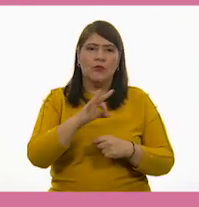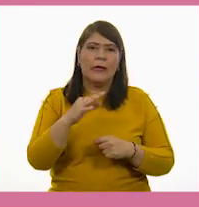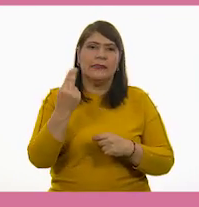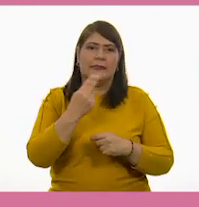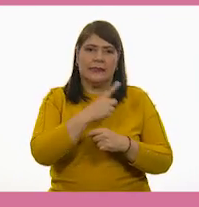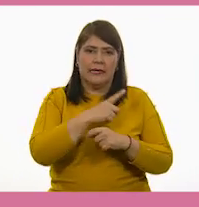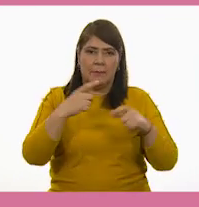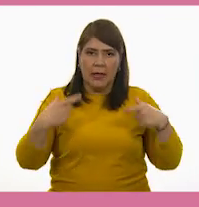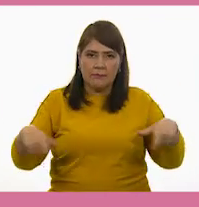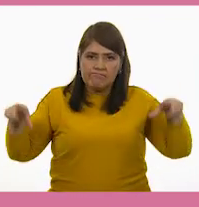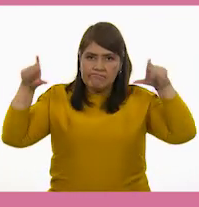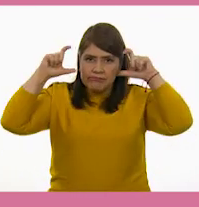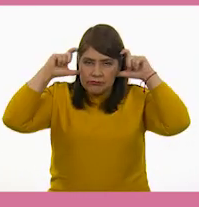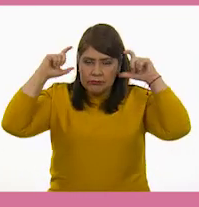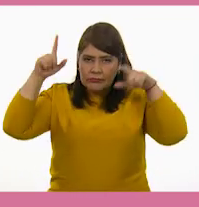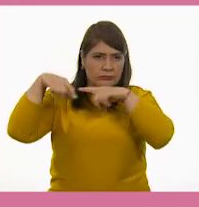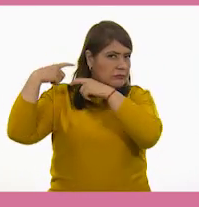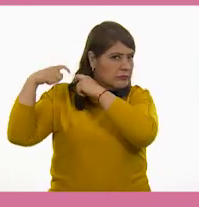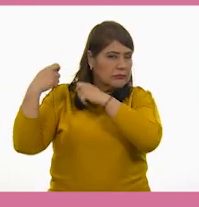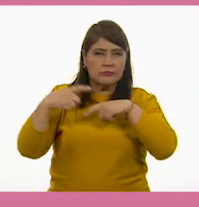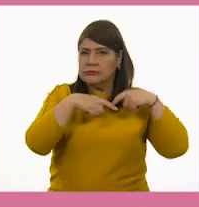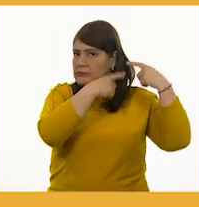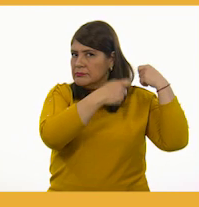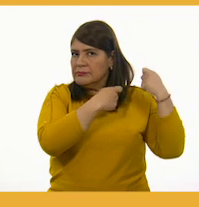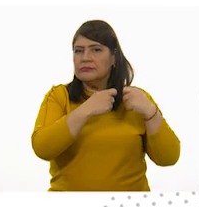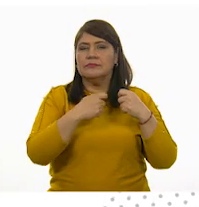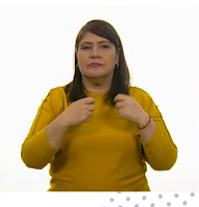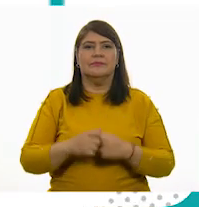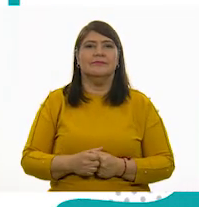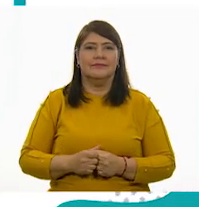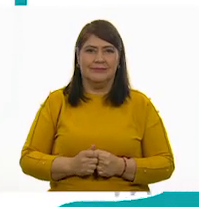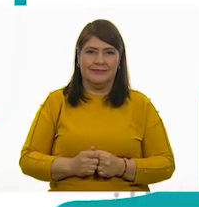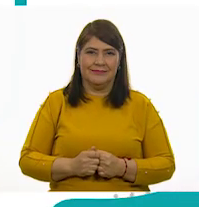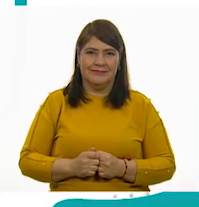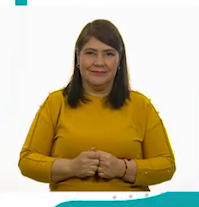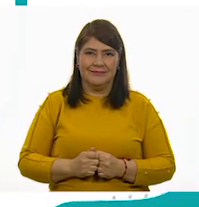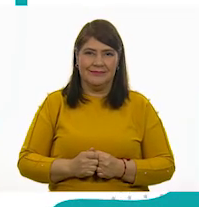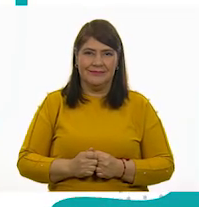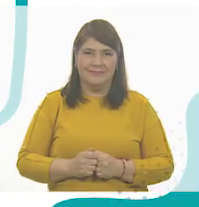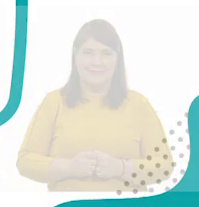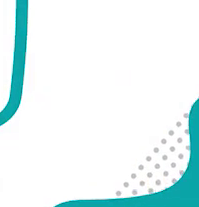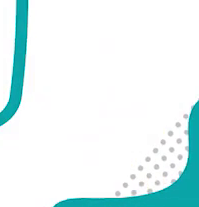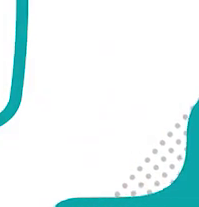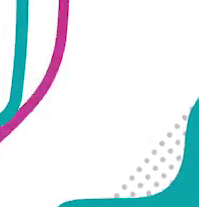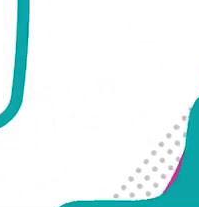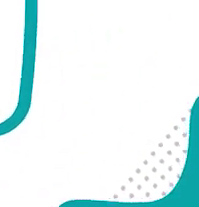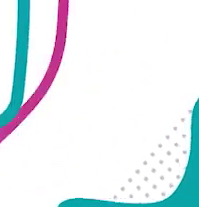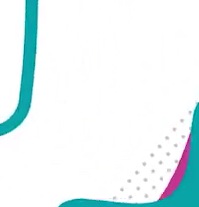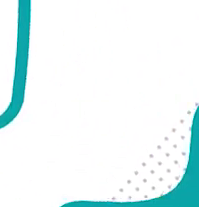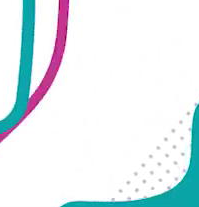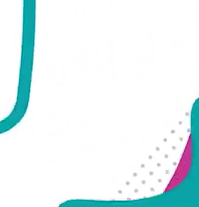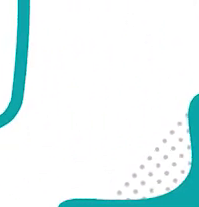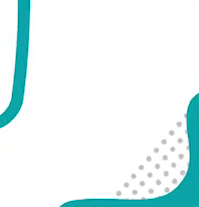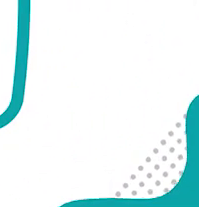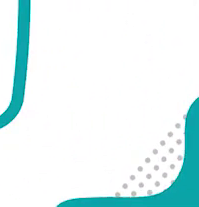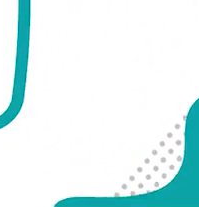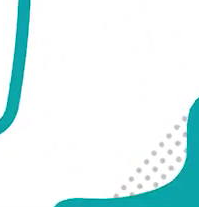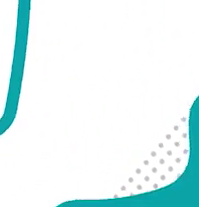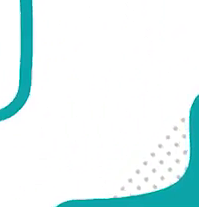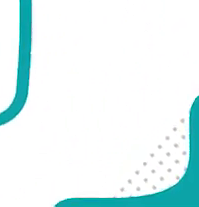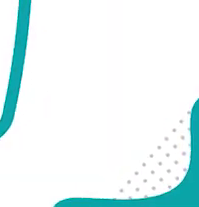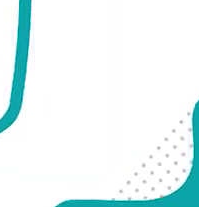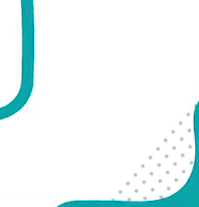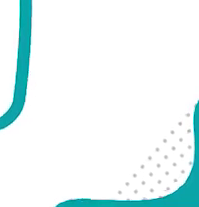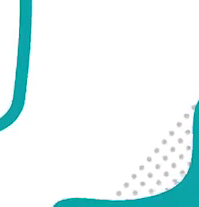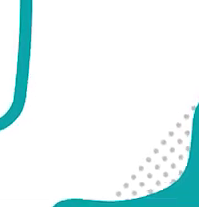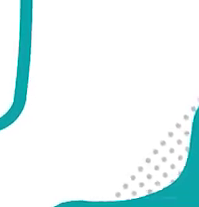las cuerdas sobre tu cabeza y alrededor de tu cuello. ¡Gracias! ¡Gracias! ¡Gracias!